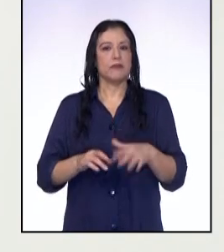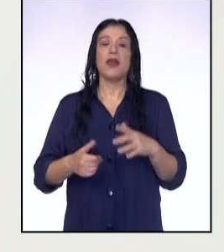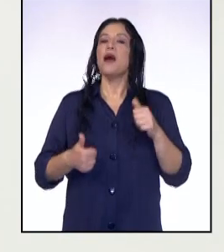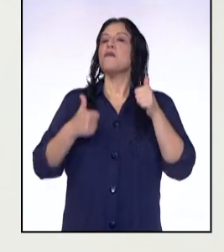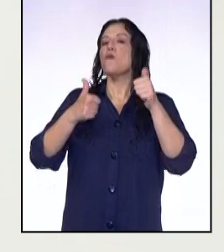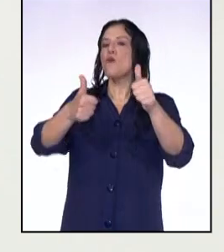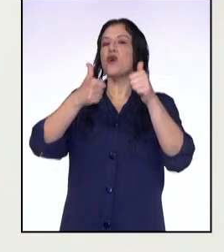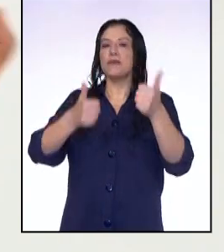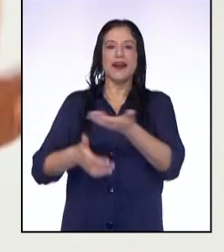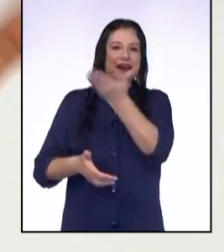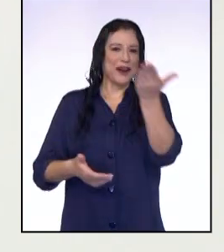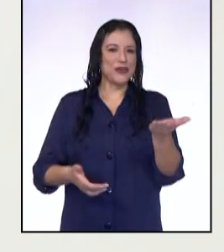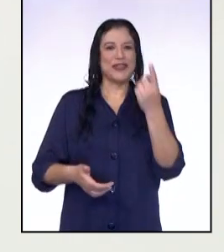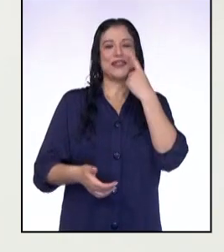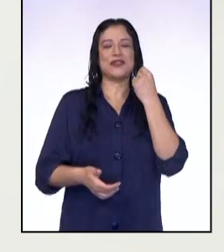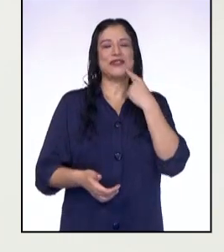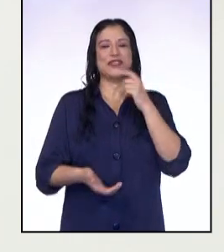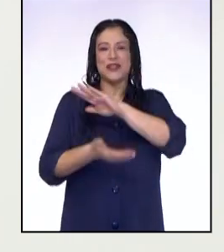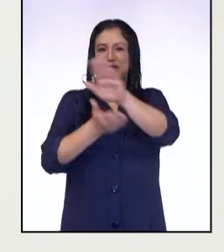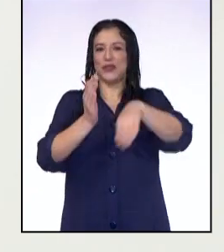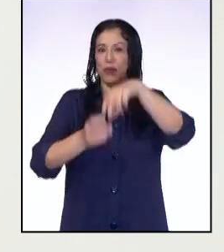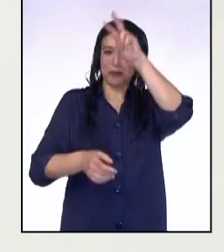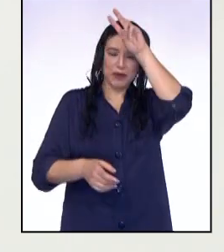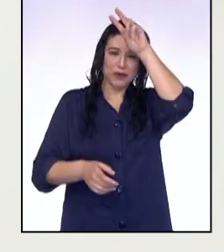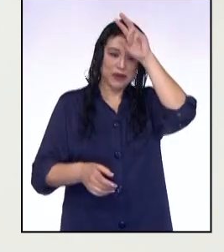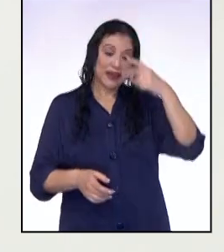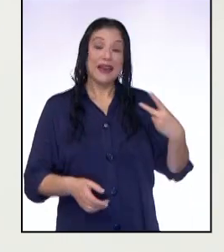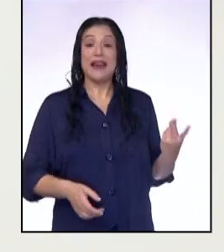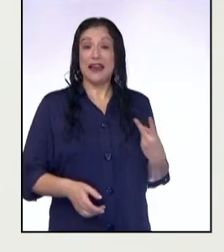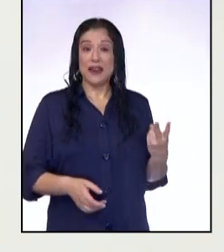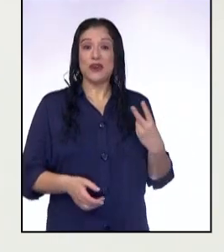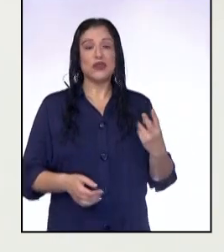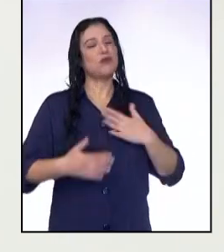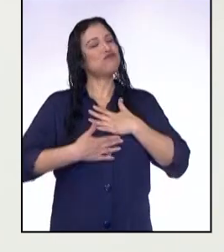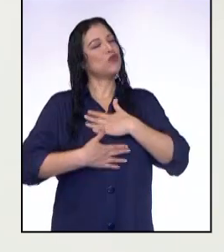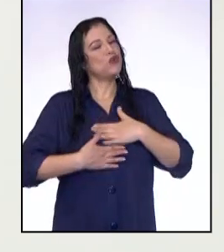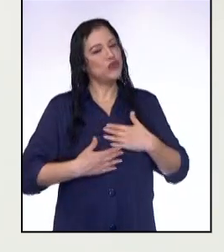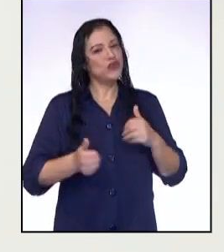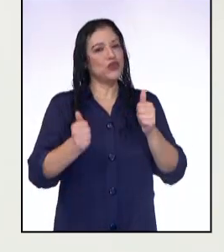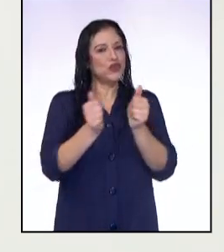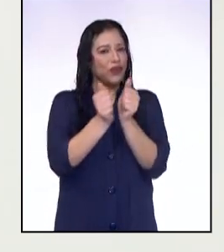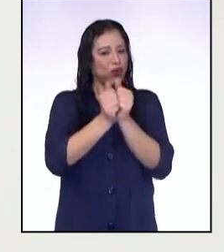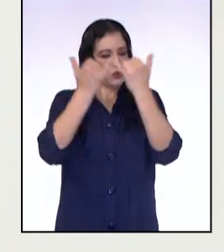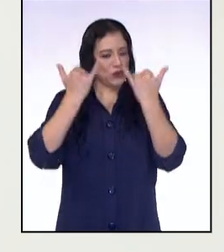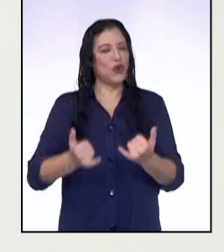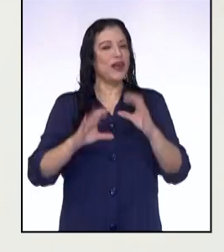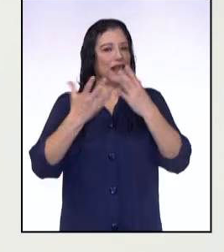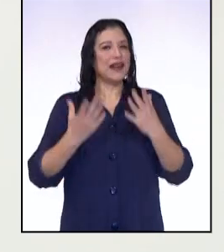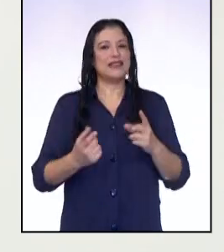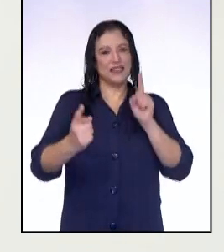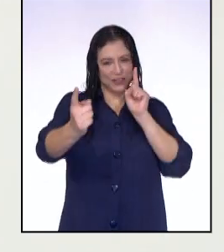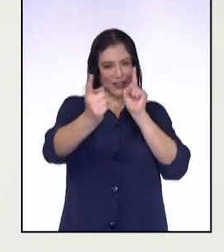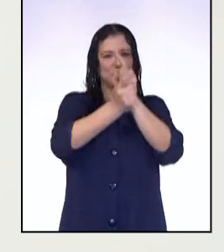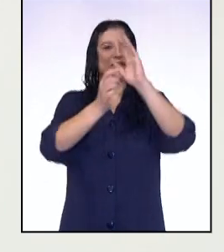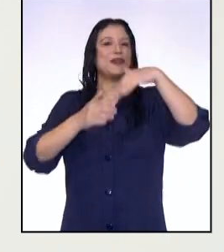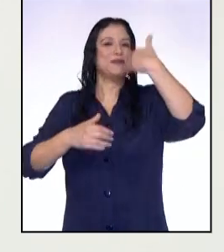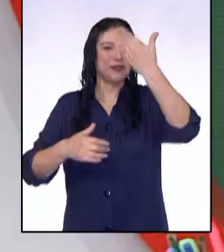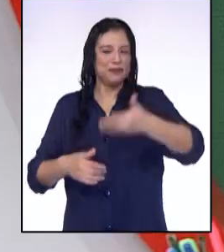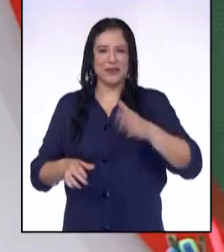Bueno, chicas y chicos de todo el Perú, Miluja y Junior fue un gusto acompañarlos en esta sesión. ¡Nos vemos!